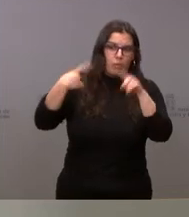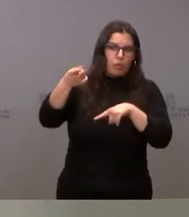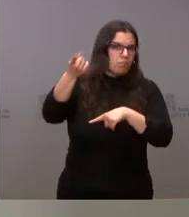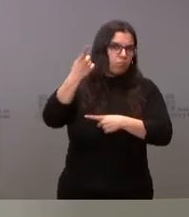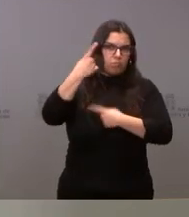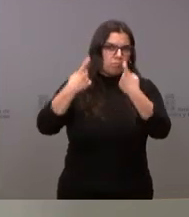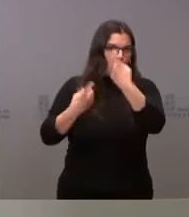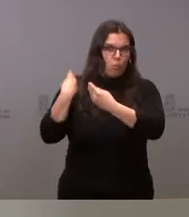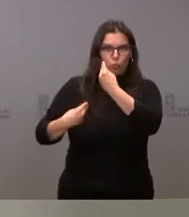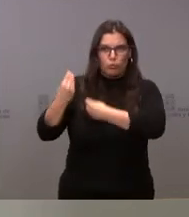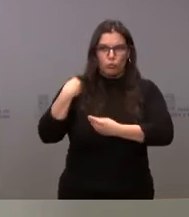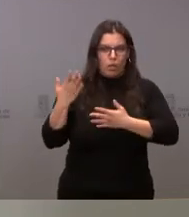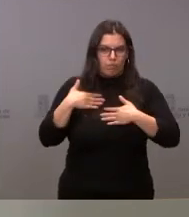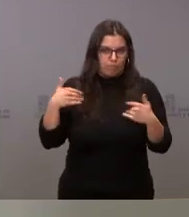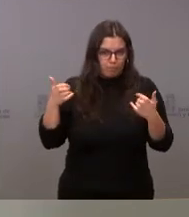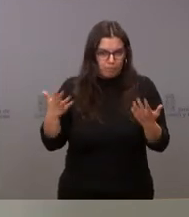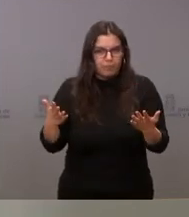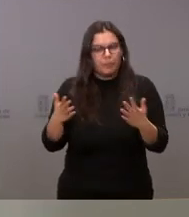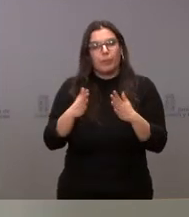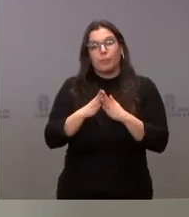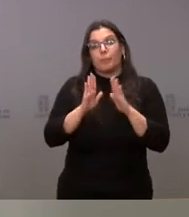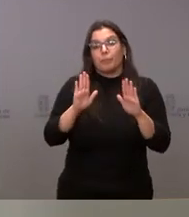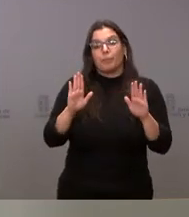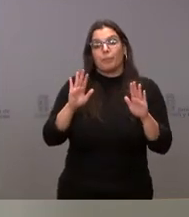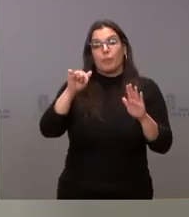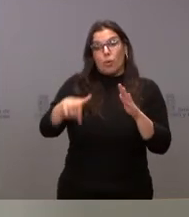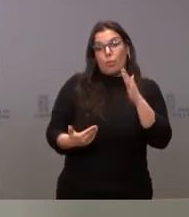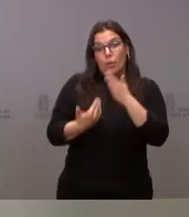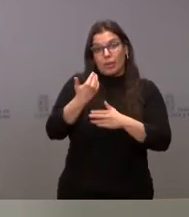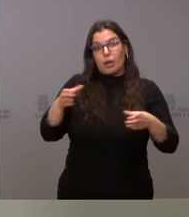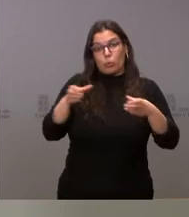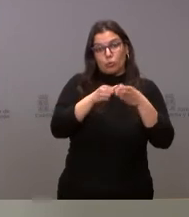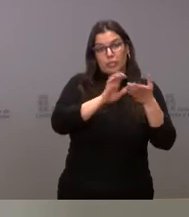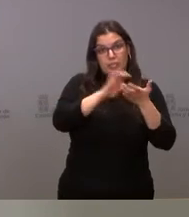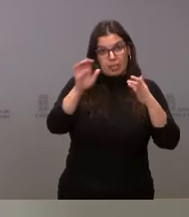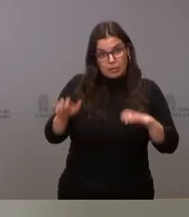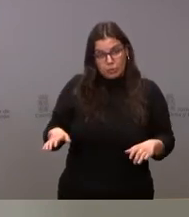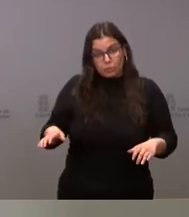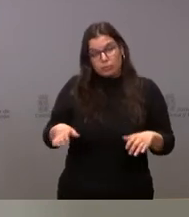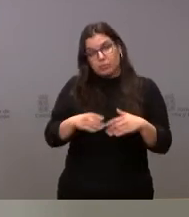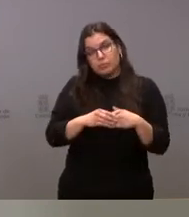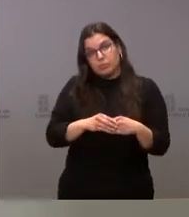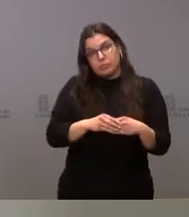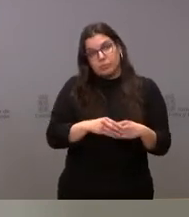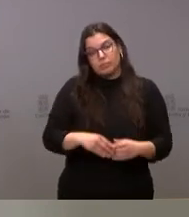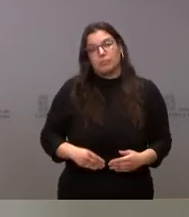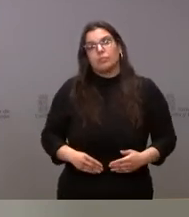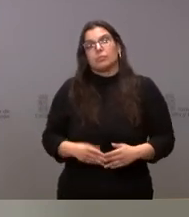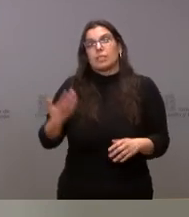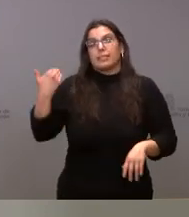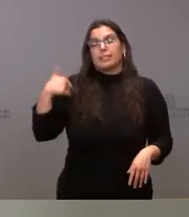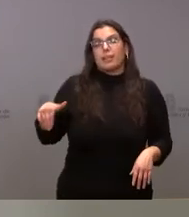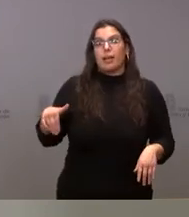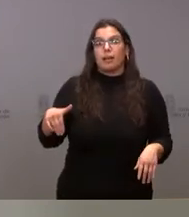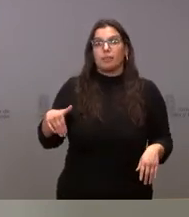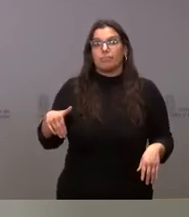puedan hacer las preguntas que estimen oportuno, que esta mañana en la Junta de Castilla y León hemos ya dado